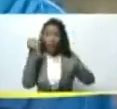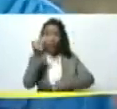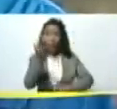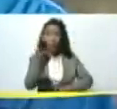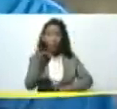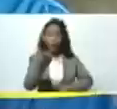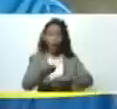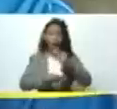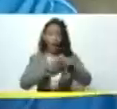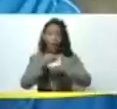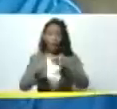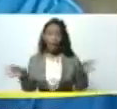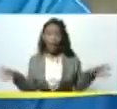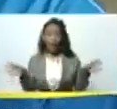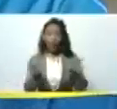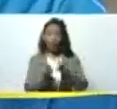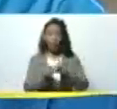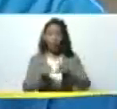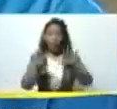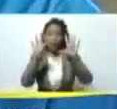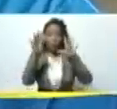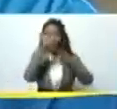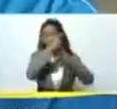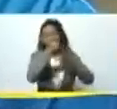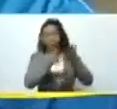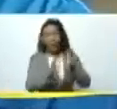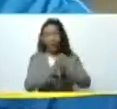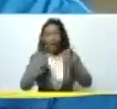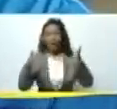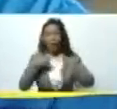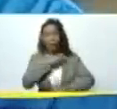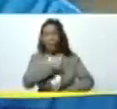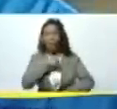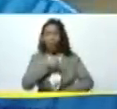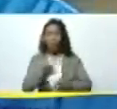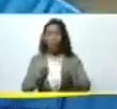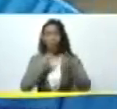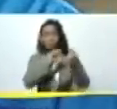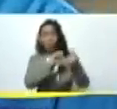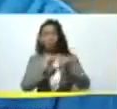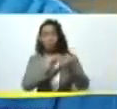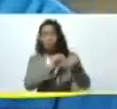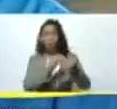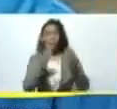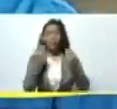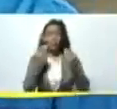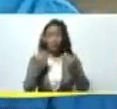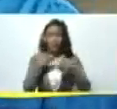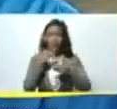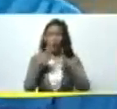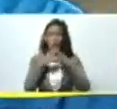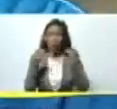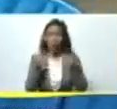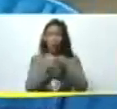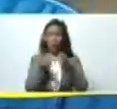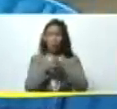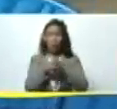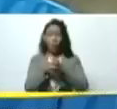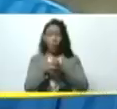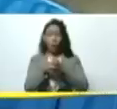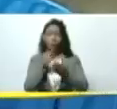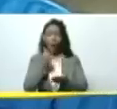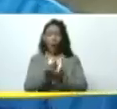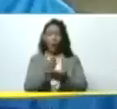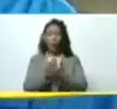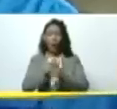síntesis de los nueve vértices de la gran misión que fue un debate bien hermoso que todo el equipo del gabinete económico y en las